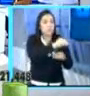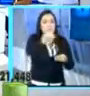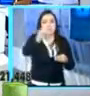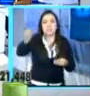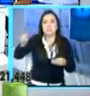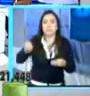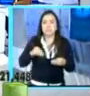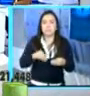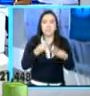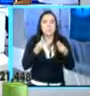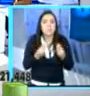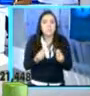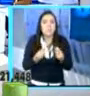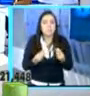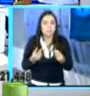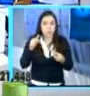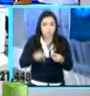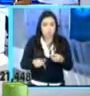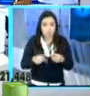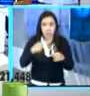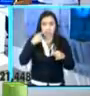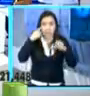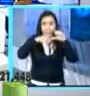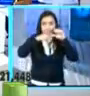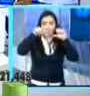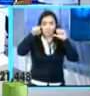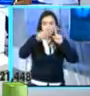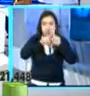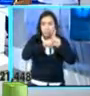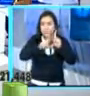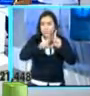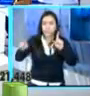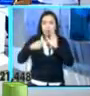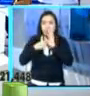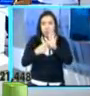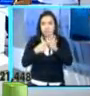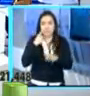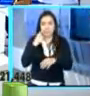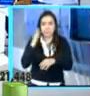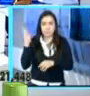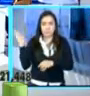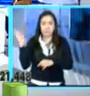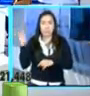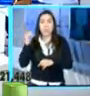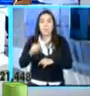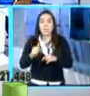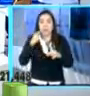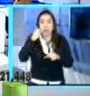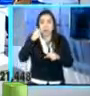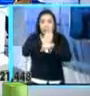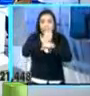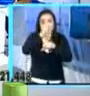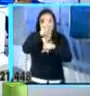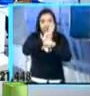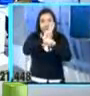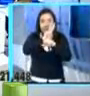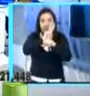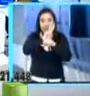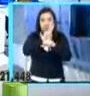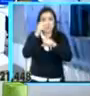ya la gráfica de las alcaldías de la UNE que ganaron en la primera vuelta. Claro que sí, por ejemplo, lo que es Alta, Vera, Paz,